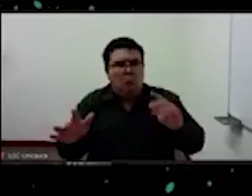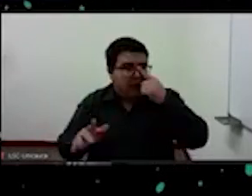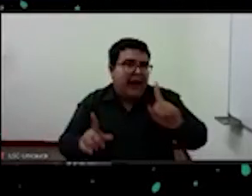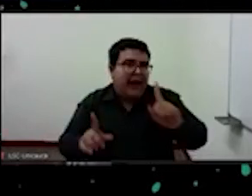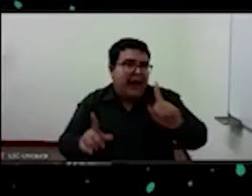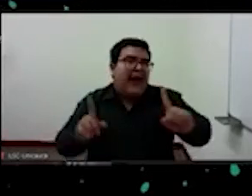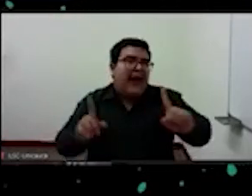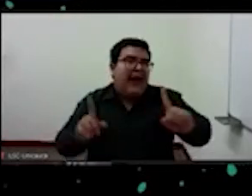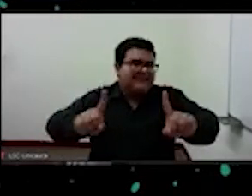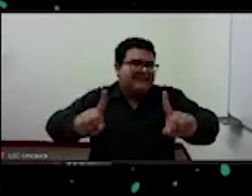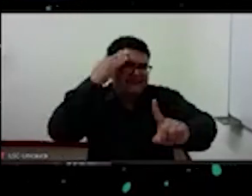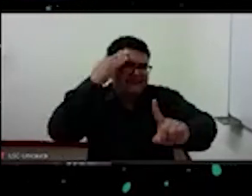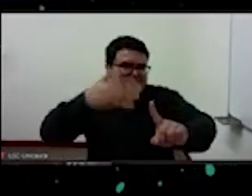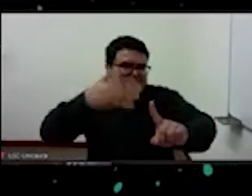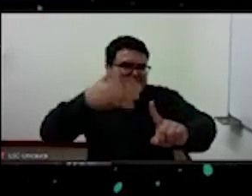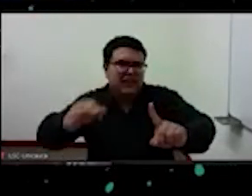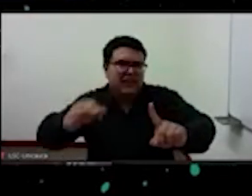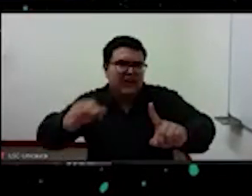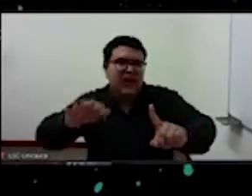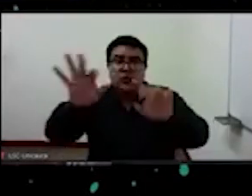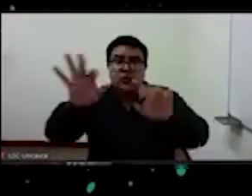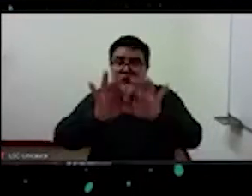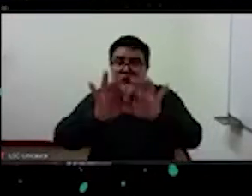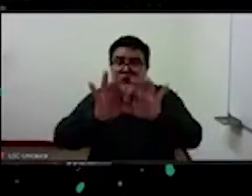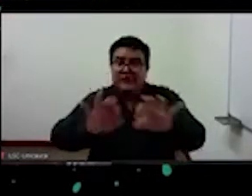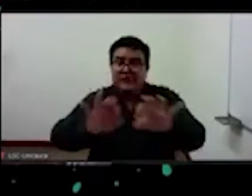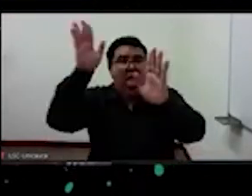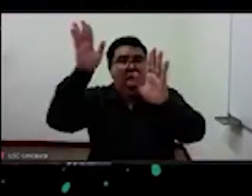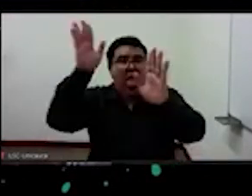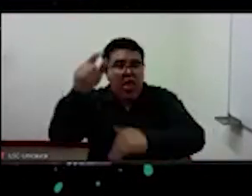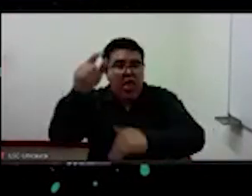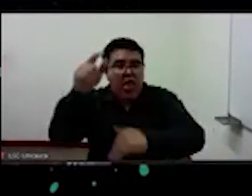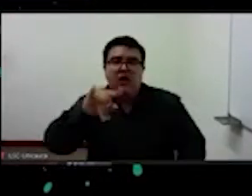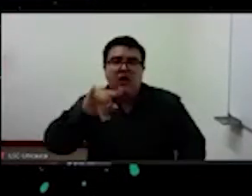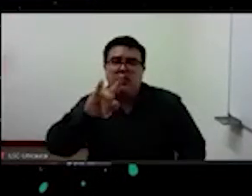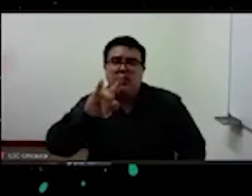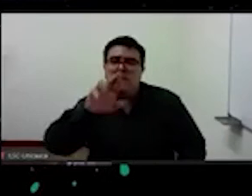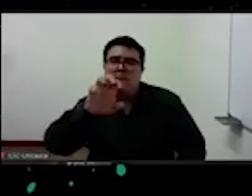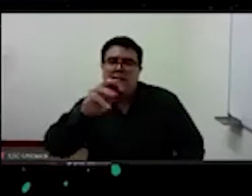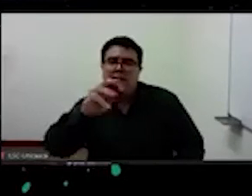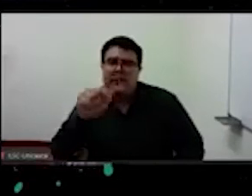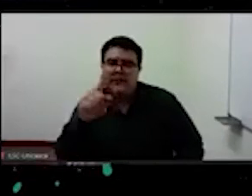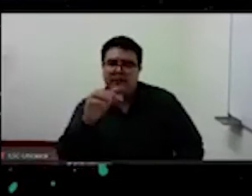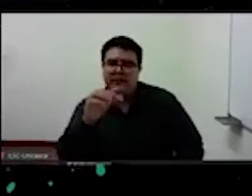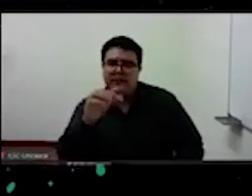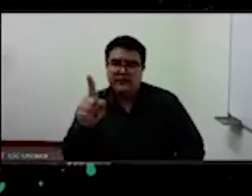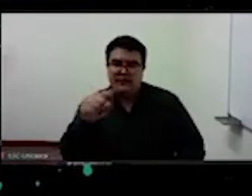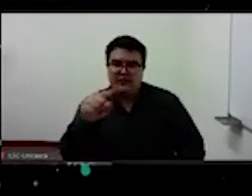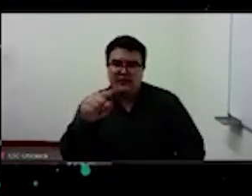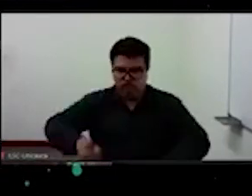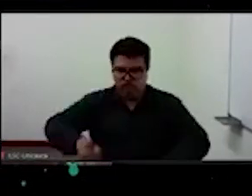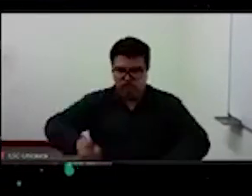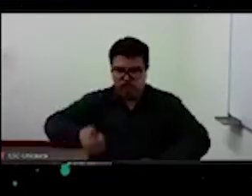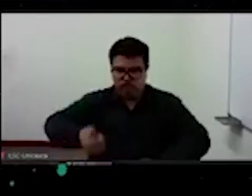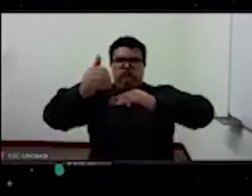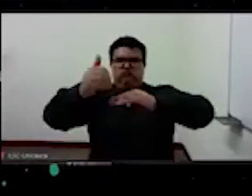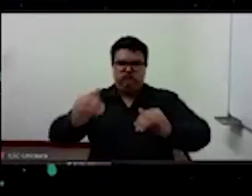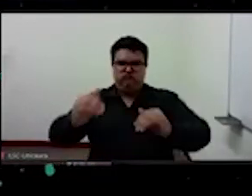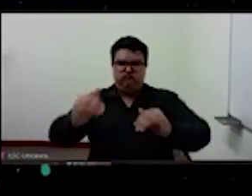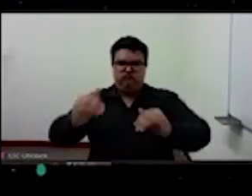el suprematismo blanco se ha ha